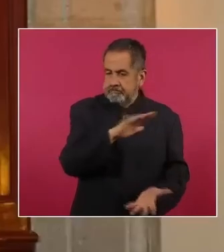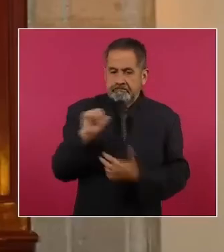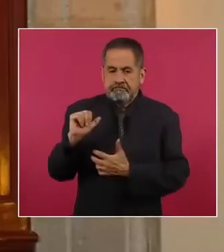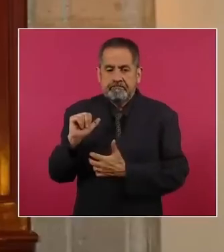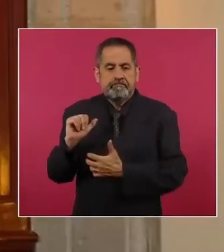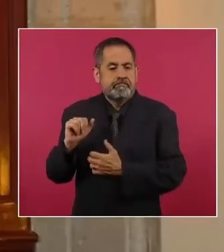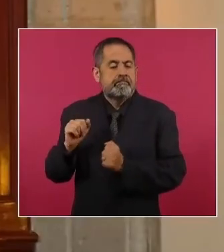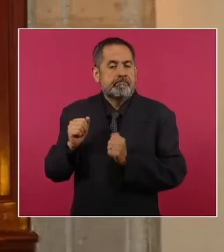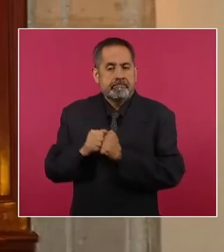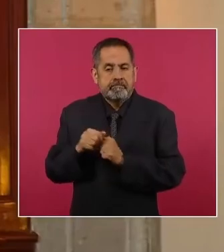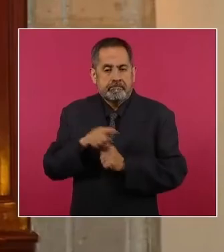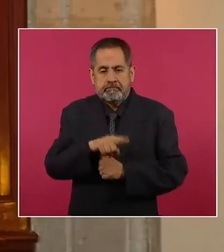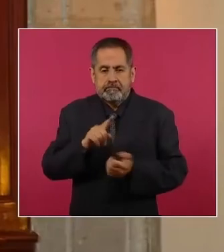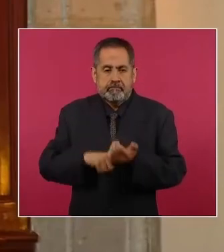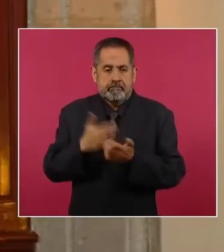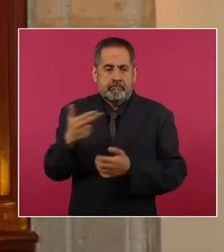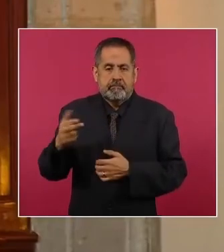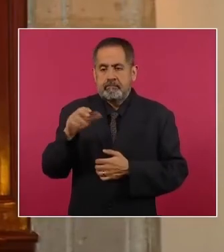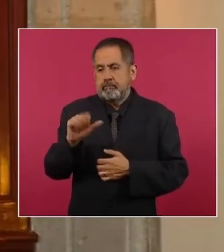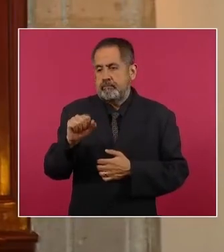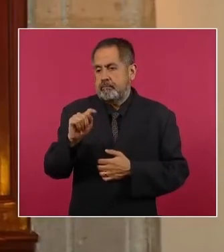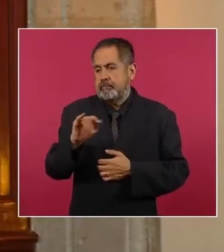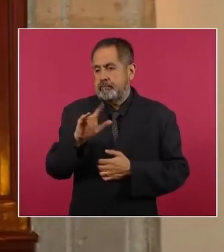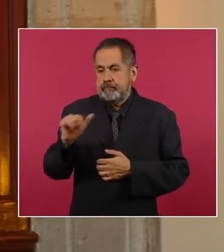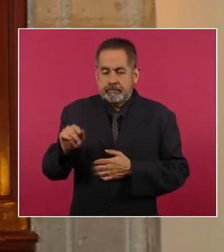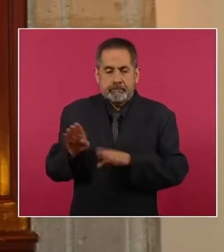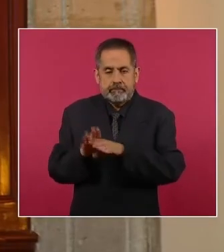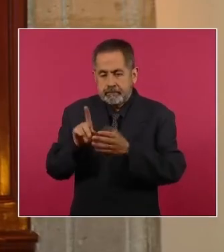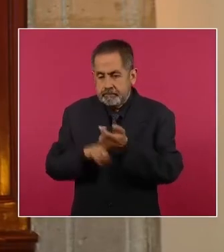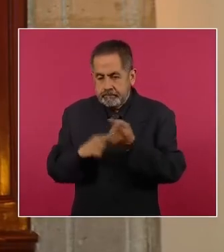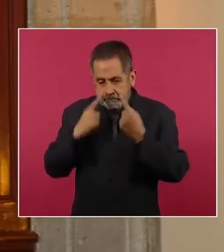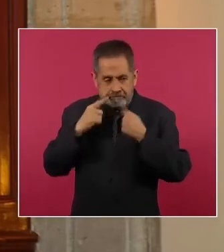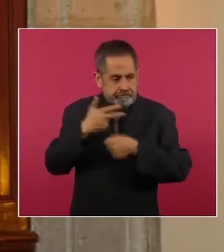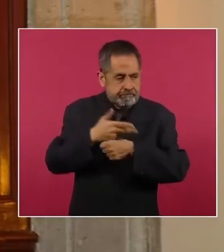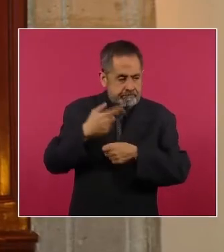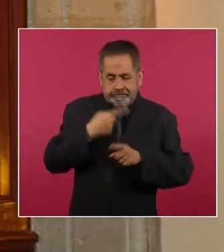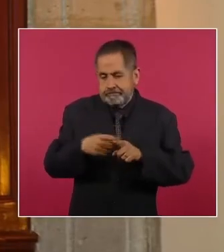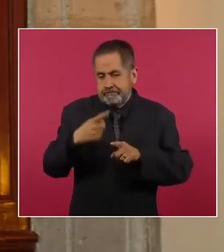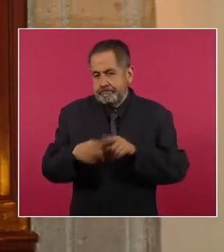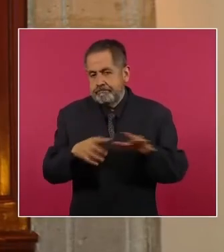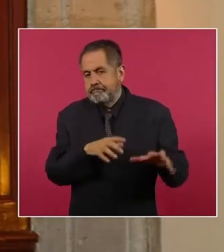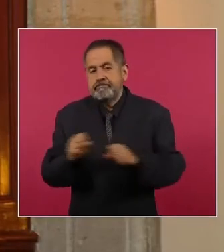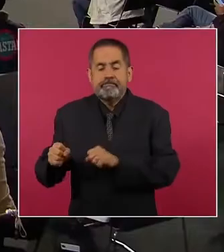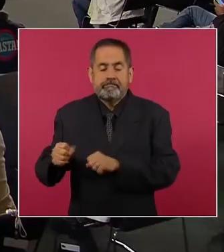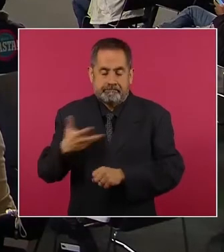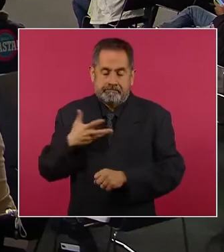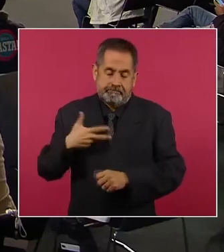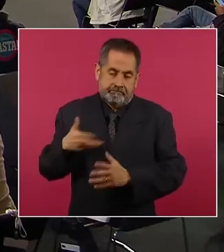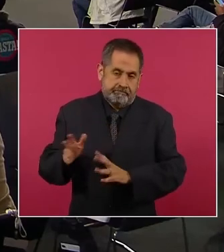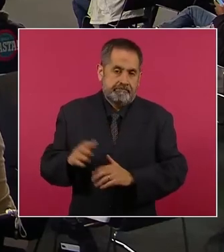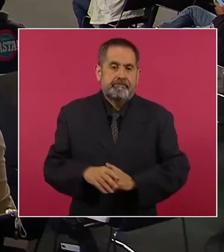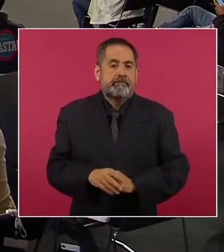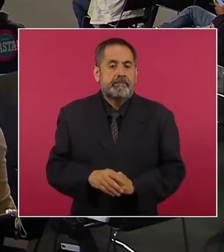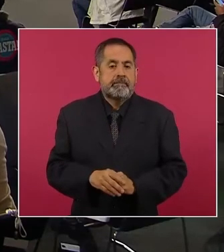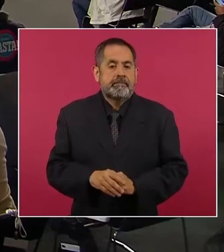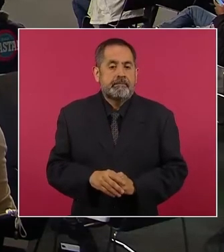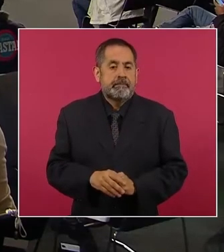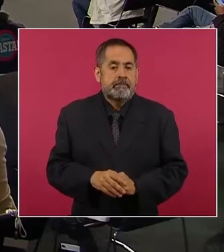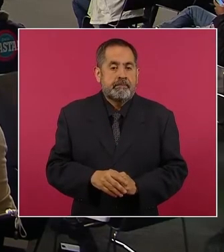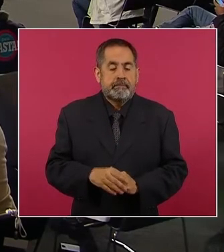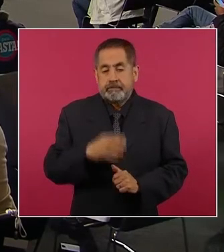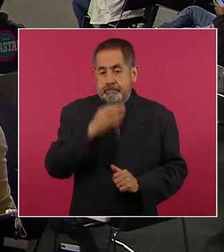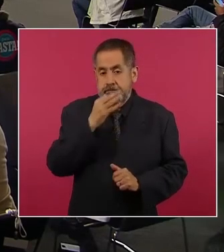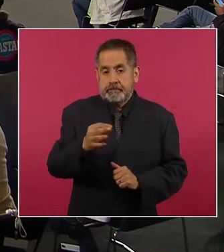con el Motel Castilla y posibles eventos que pudieron haber derivado de estos hechos. Comentar que